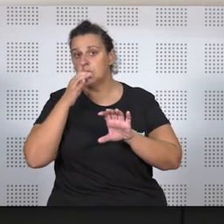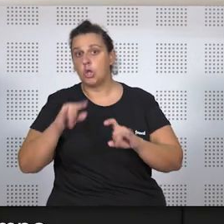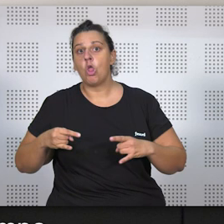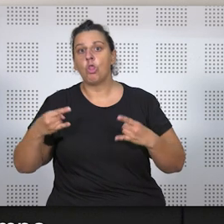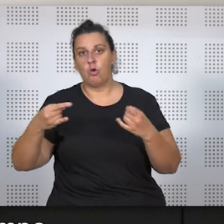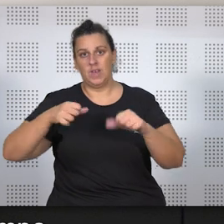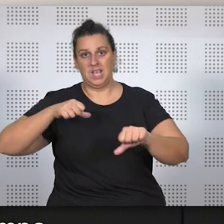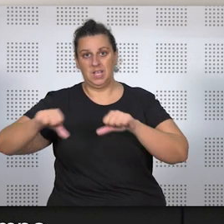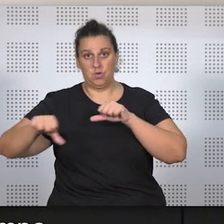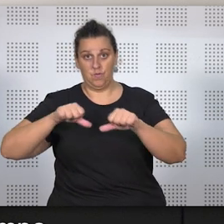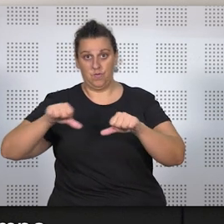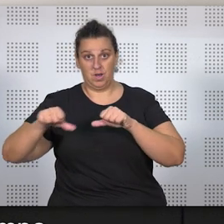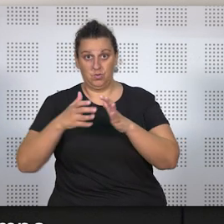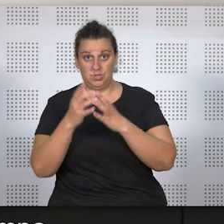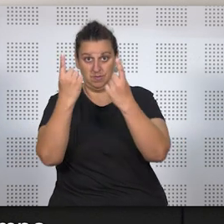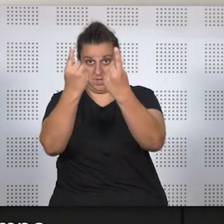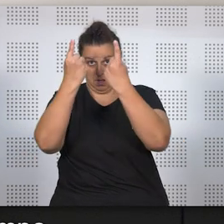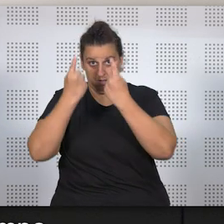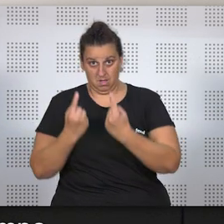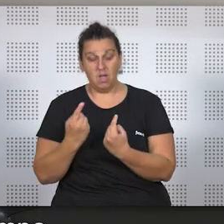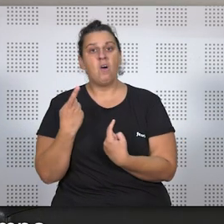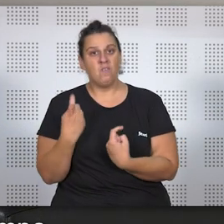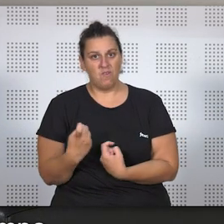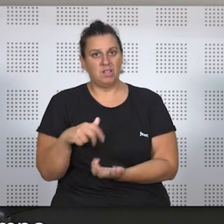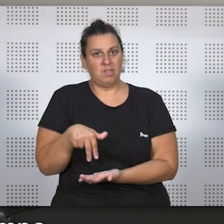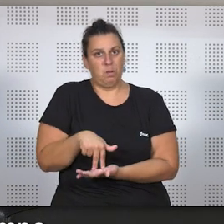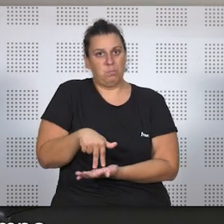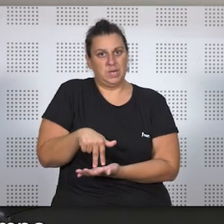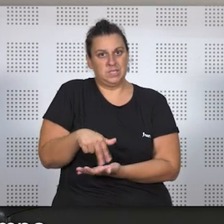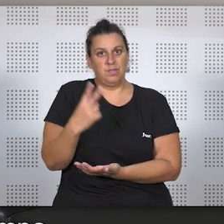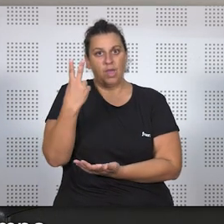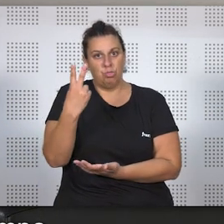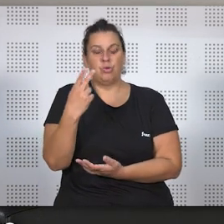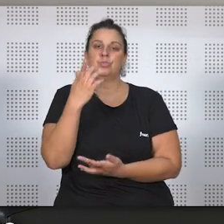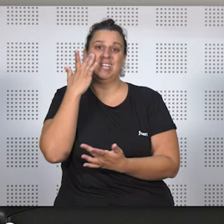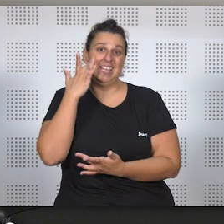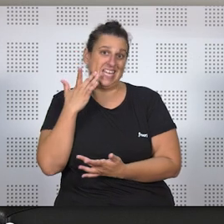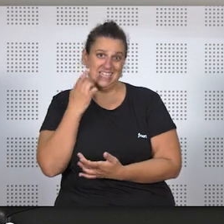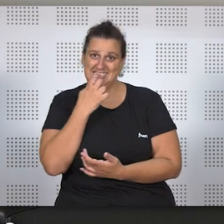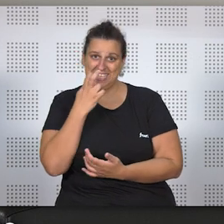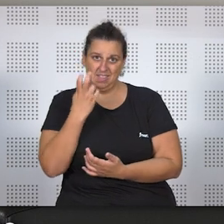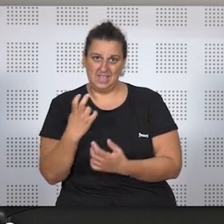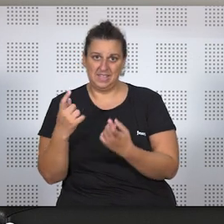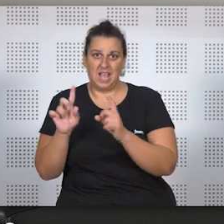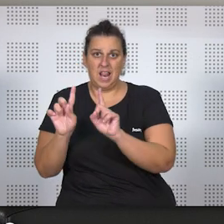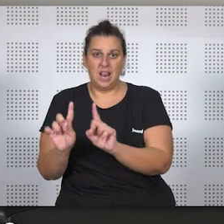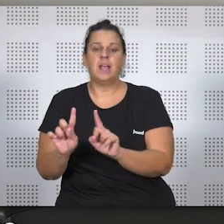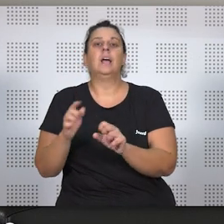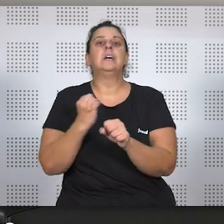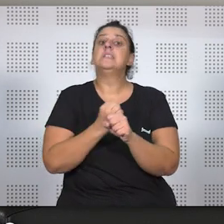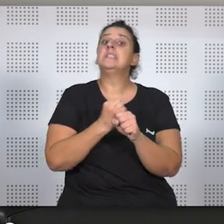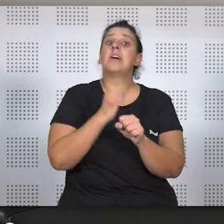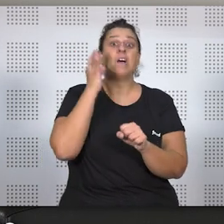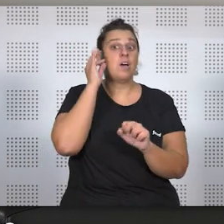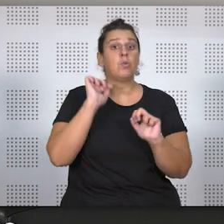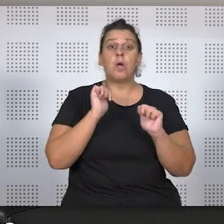quirófano, de tal manera que funcionaban los dos al mismo tiempo y era necesaria la presencia de dos higienistas. La trabajadora había empezado a prestar